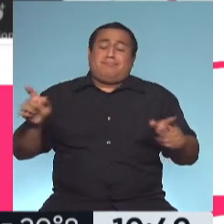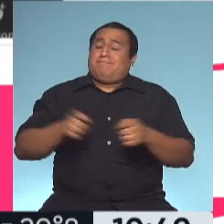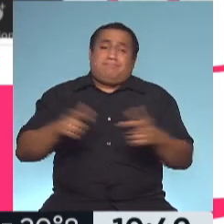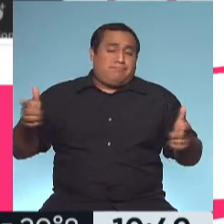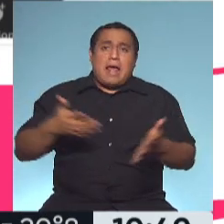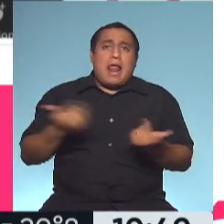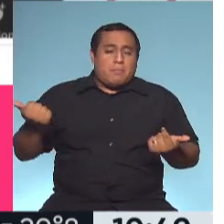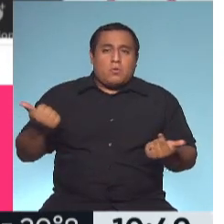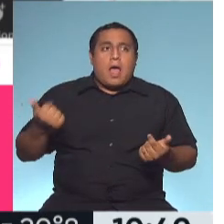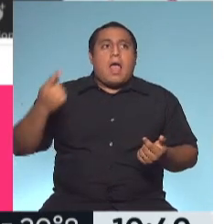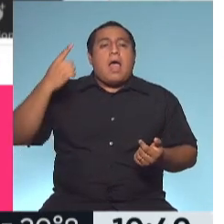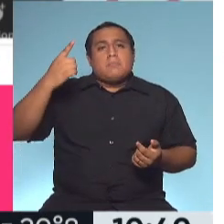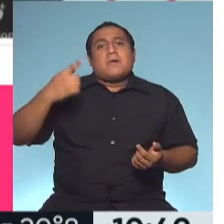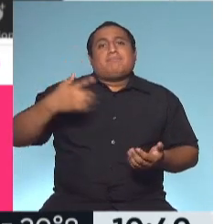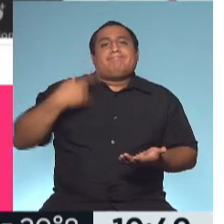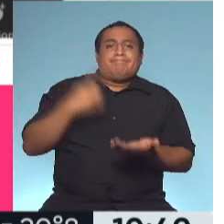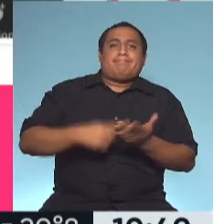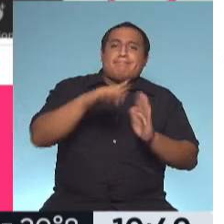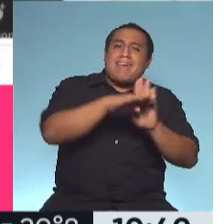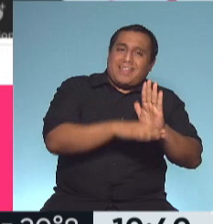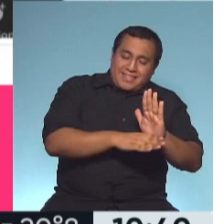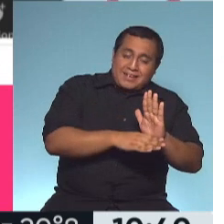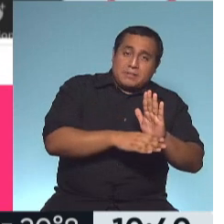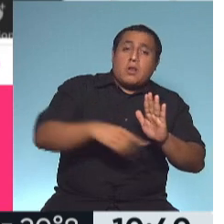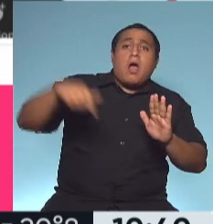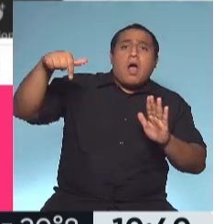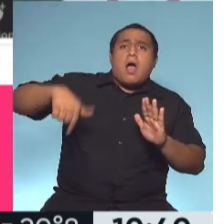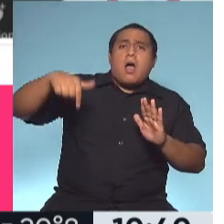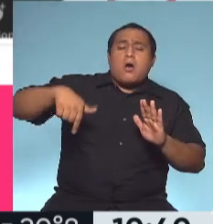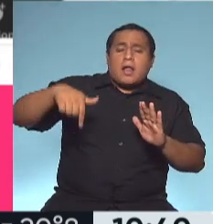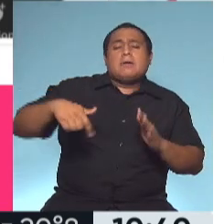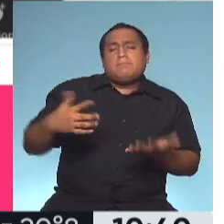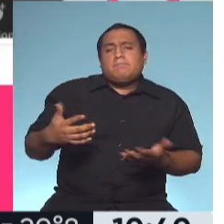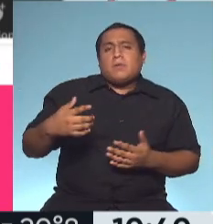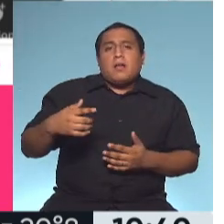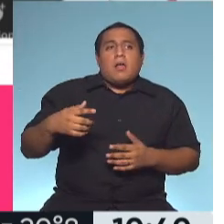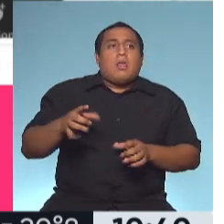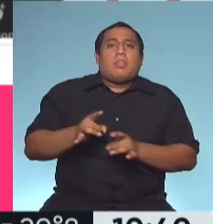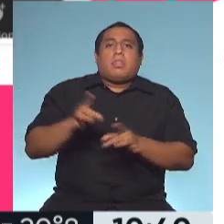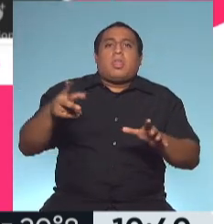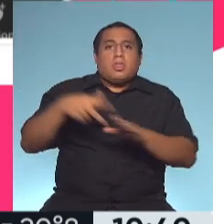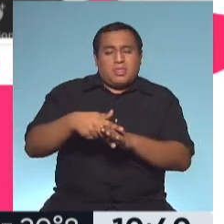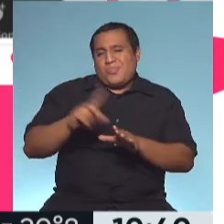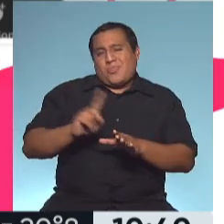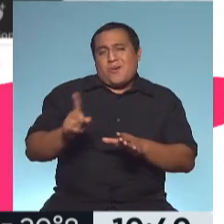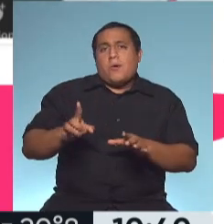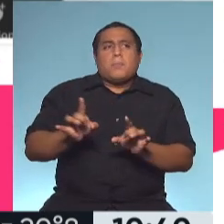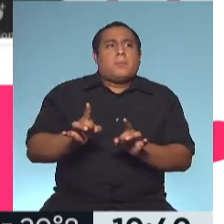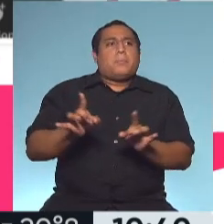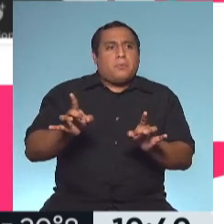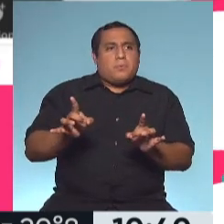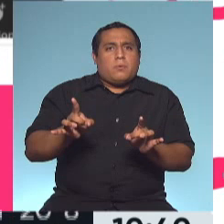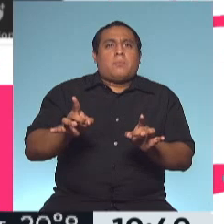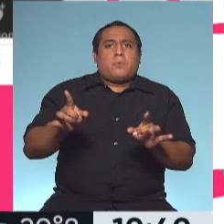tomaron las medidas que se tomaron. Y ahora lo que están viendo es que si bien, por supuesto, no se detuvo, pero por lo menos está aumentando